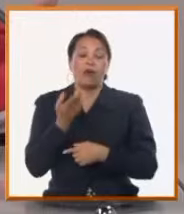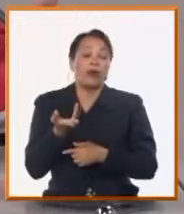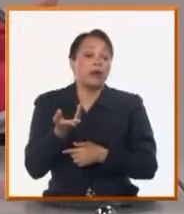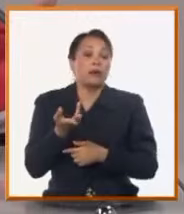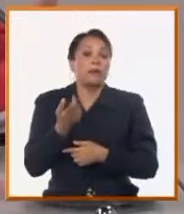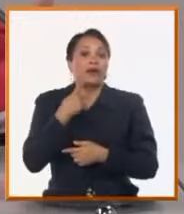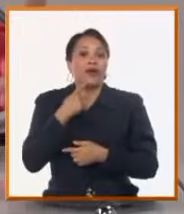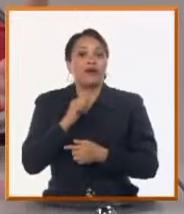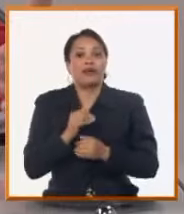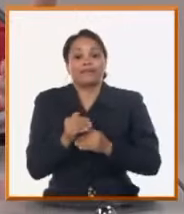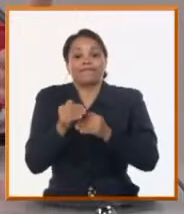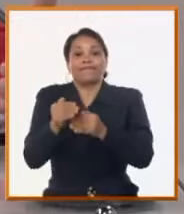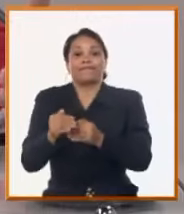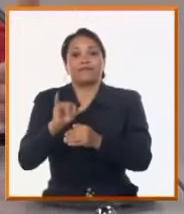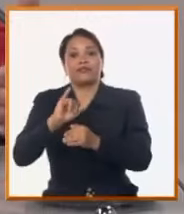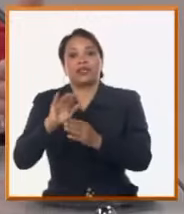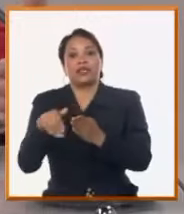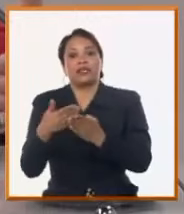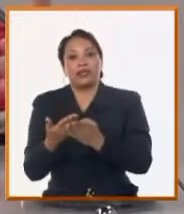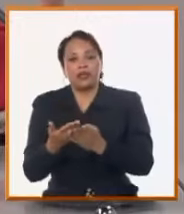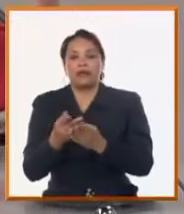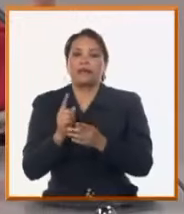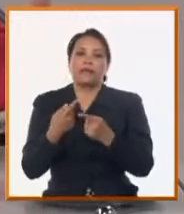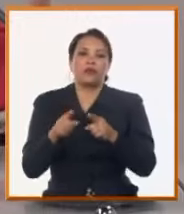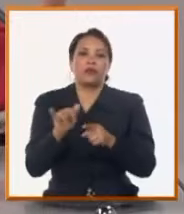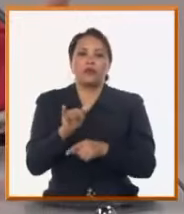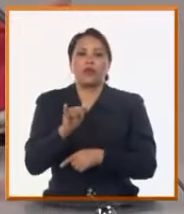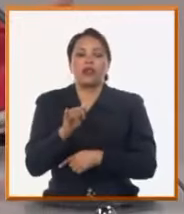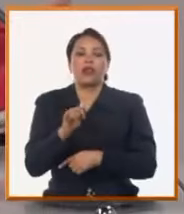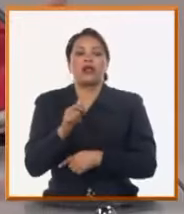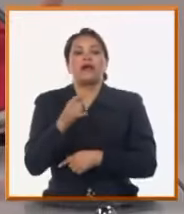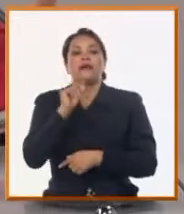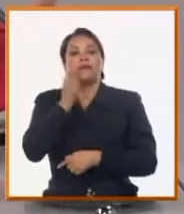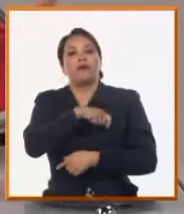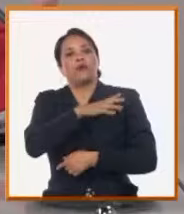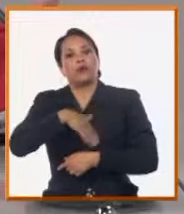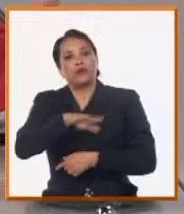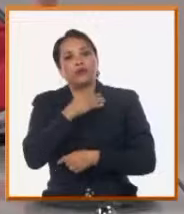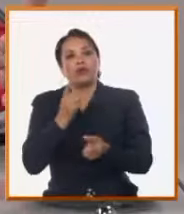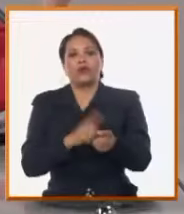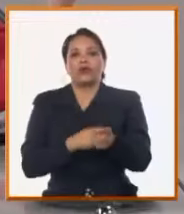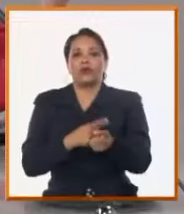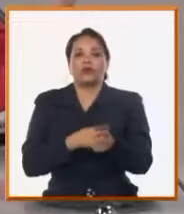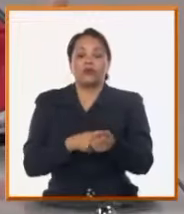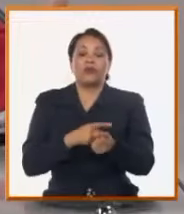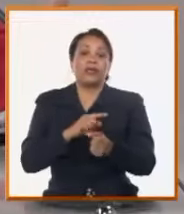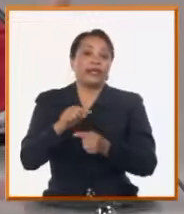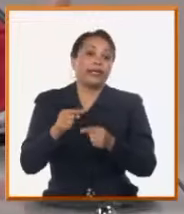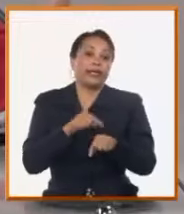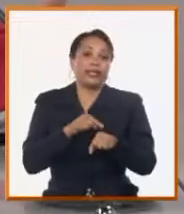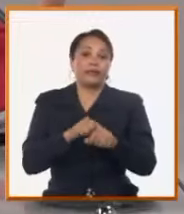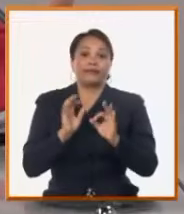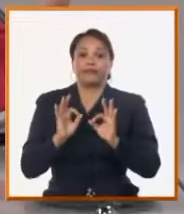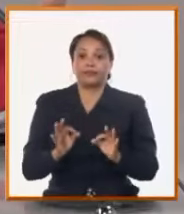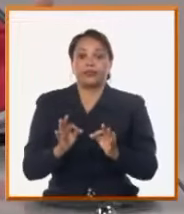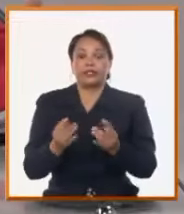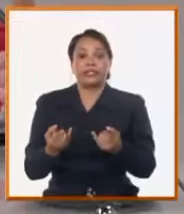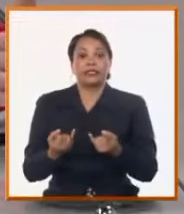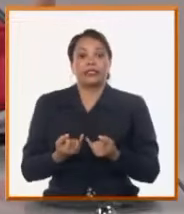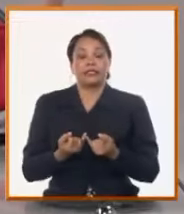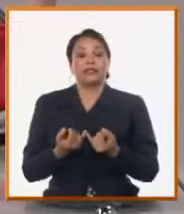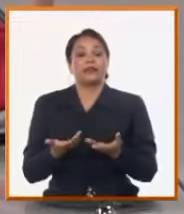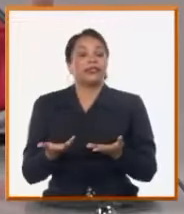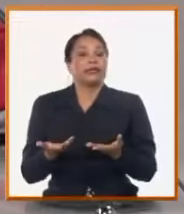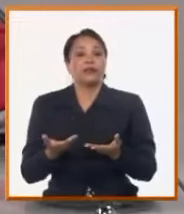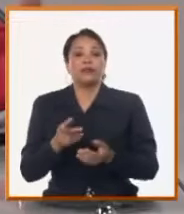todas las vías, pero las personas ya tienen costumbre de muchos años de recibir el servicio en esos ciclos y no resulta fácil,